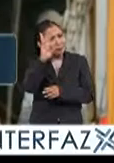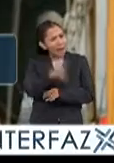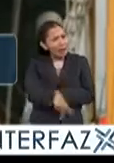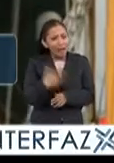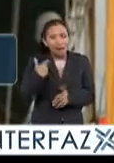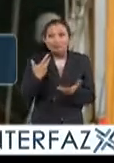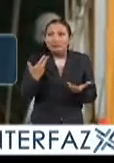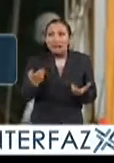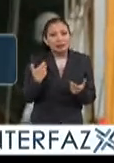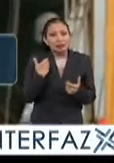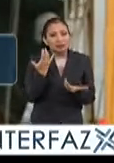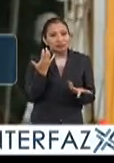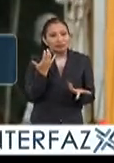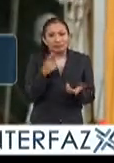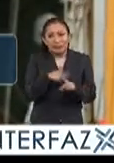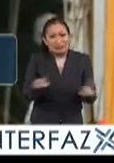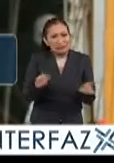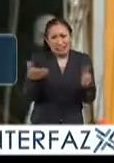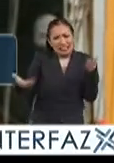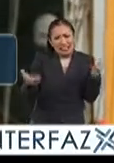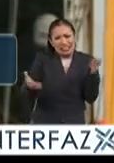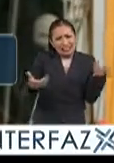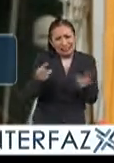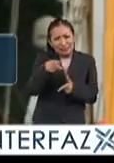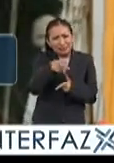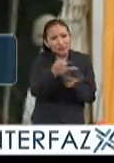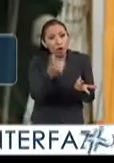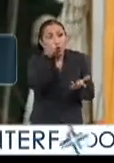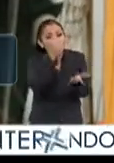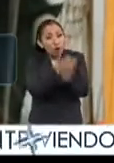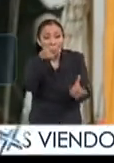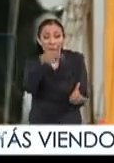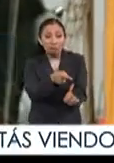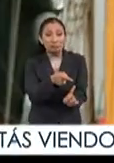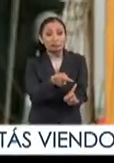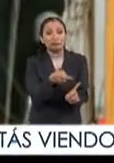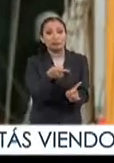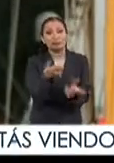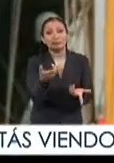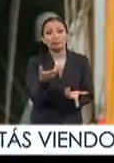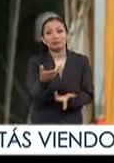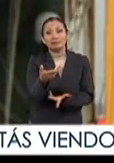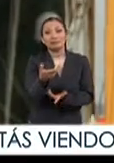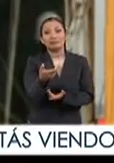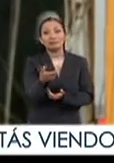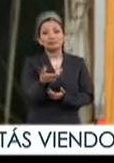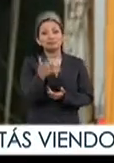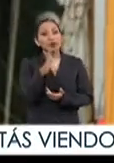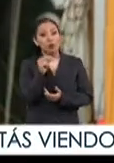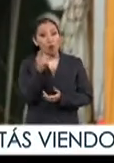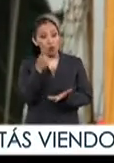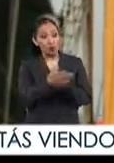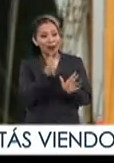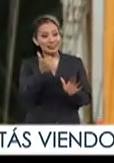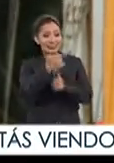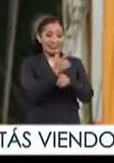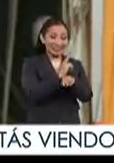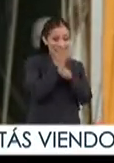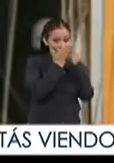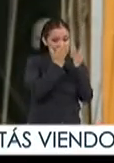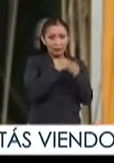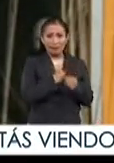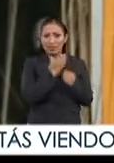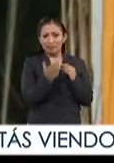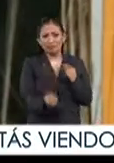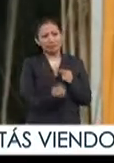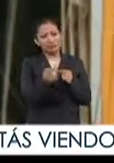es algo inigualable incomparable algo único podría decir en donde no nada más es una carrera sino es toda